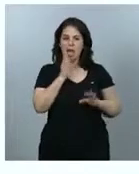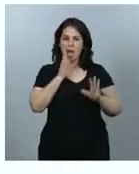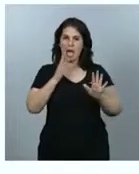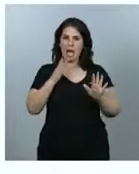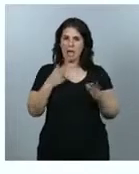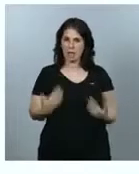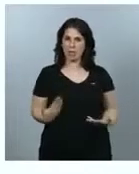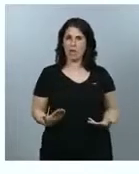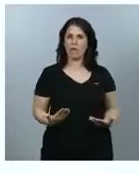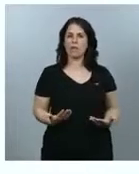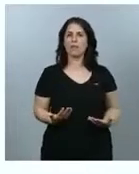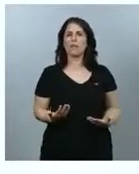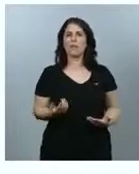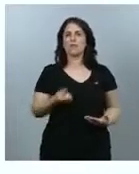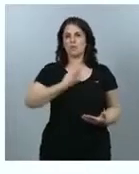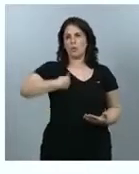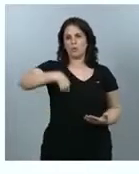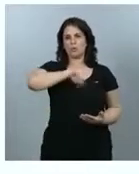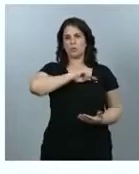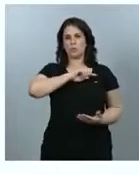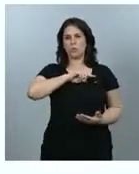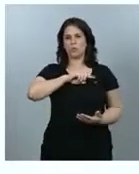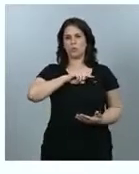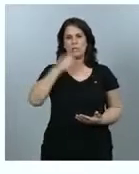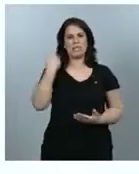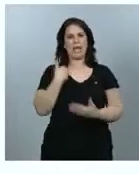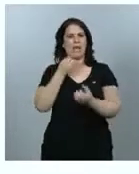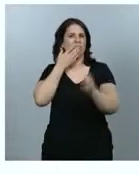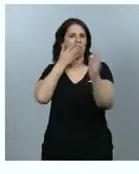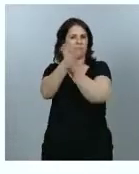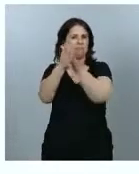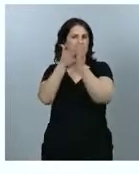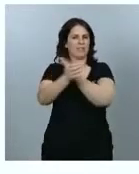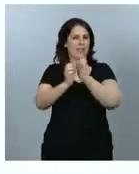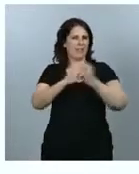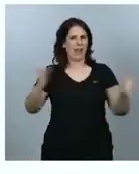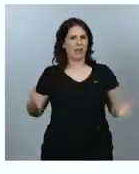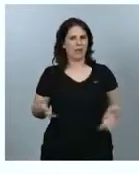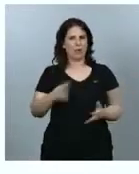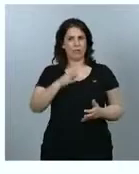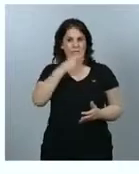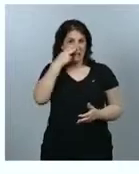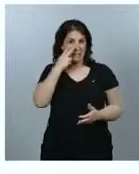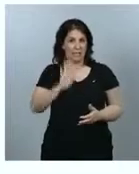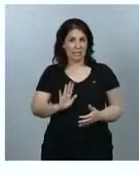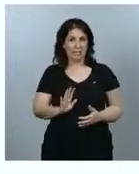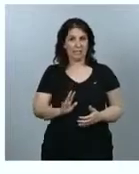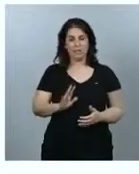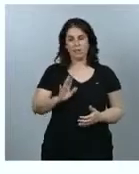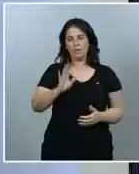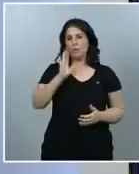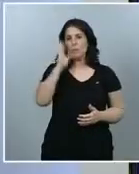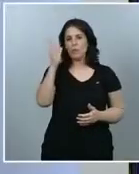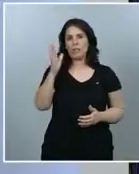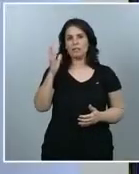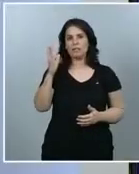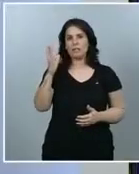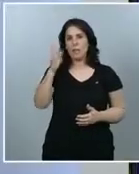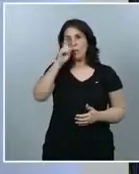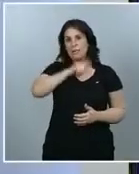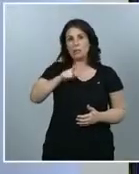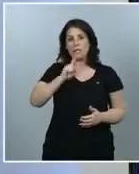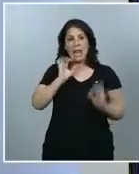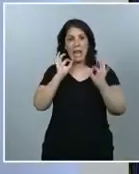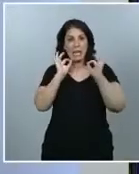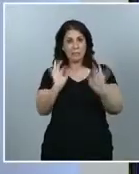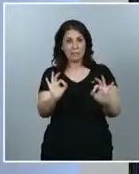capacidad de proporcionar, que es bastante interesante porque es el análisis de las mismas personas longitudinal a lo largo